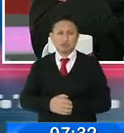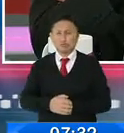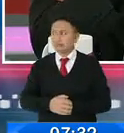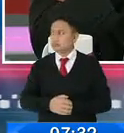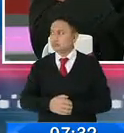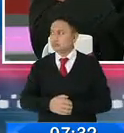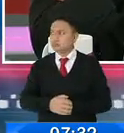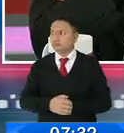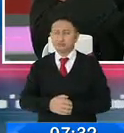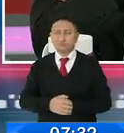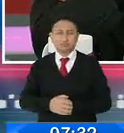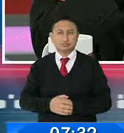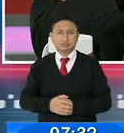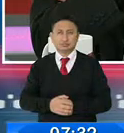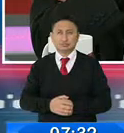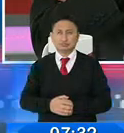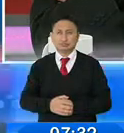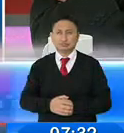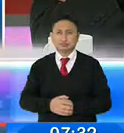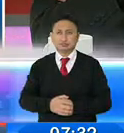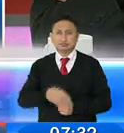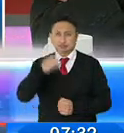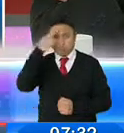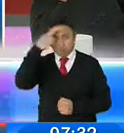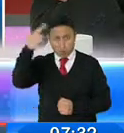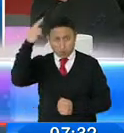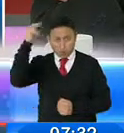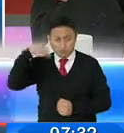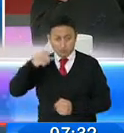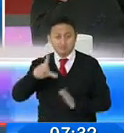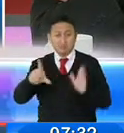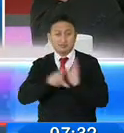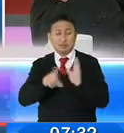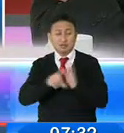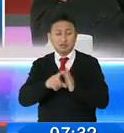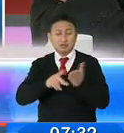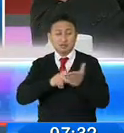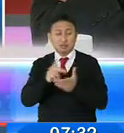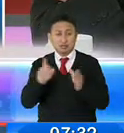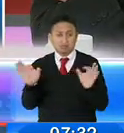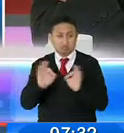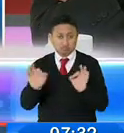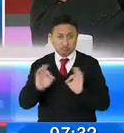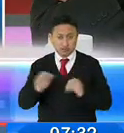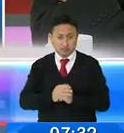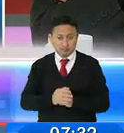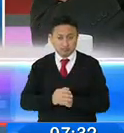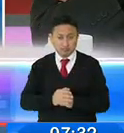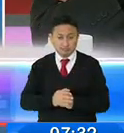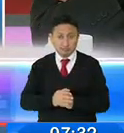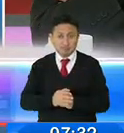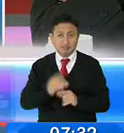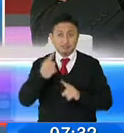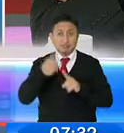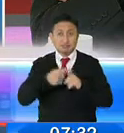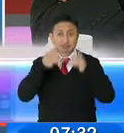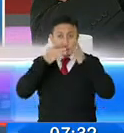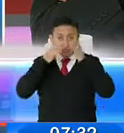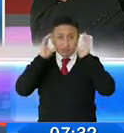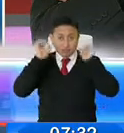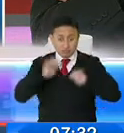de esto? Roberto, asimismo, en la Ley de Simplificación, que fue aprobada en el mes de diciembre, se establece la